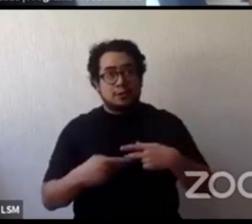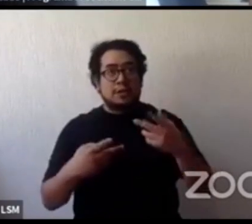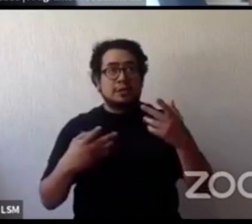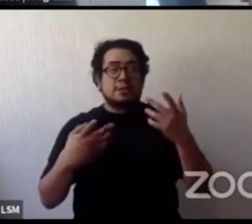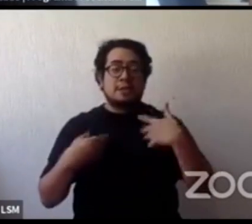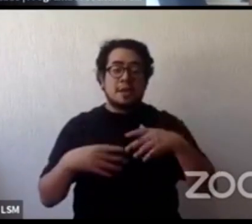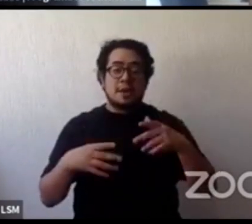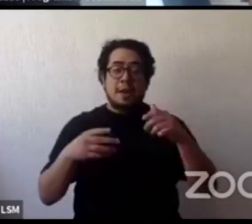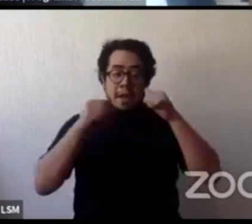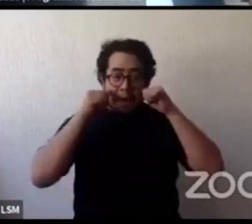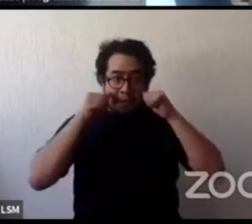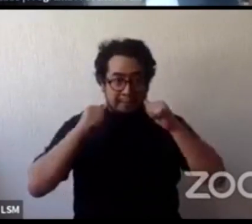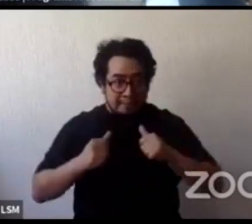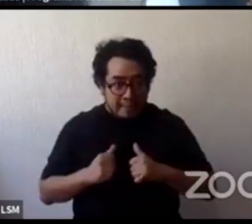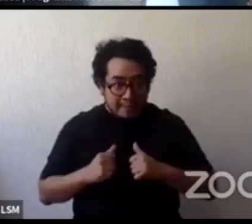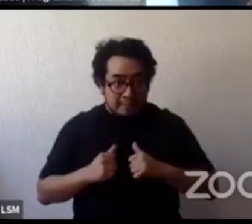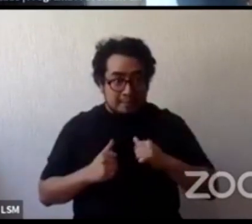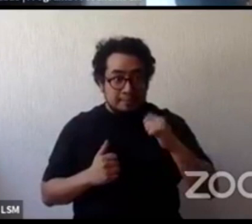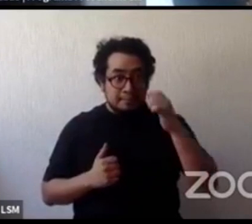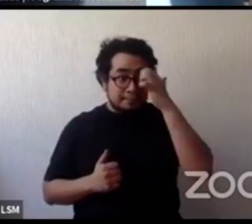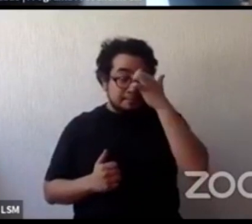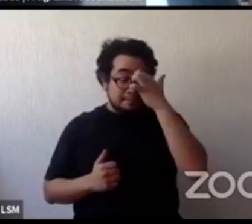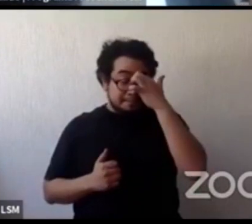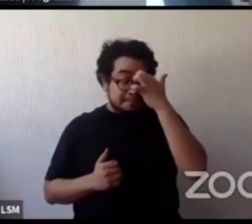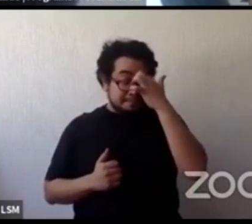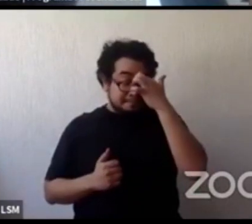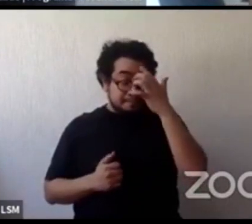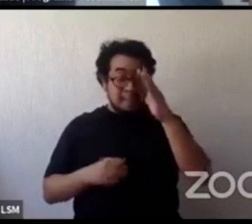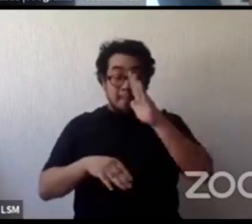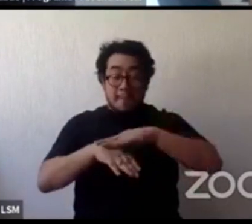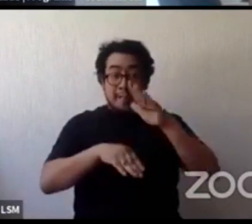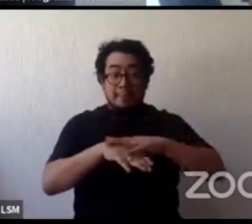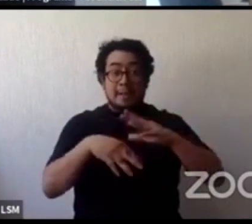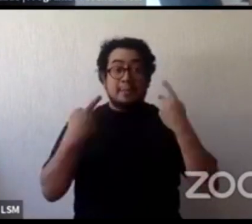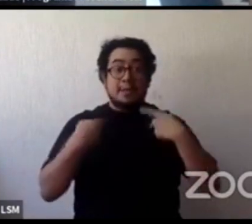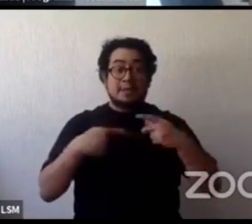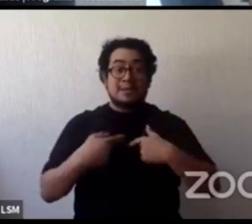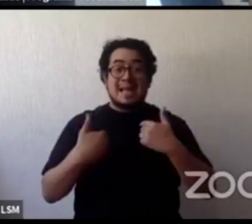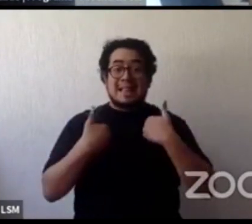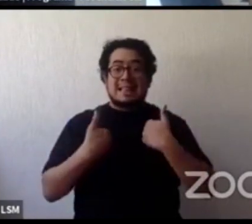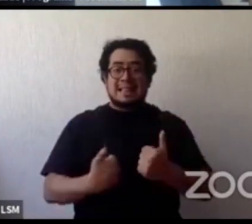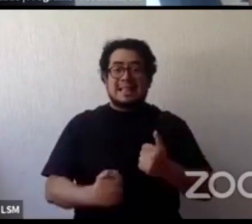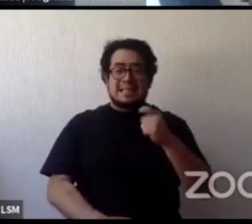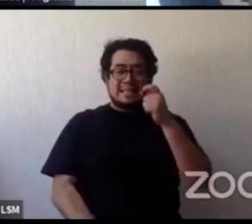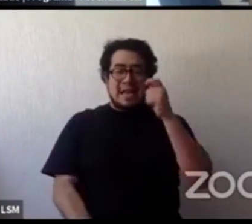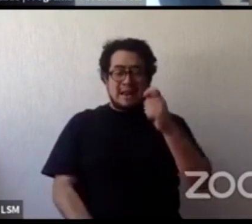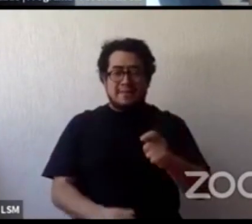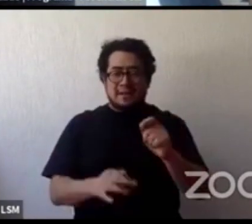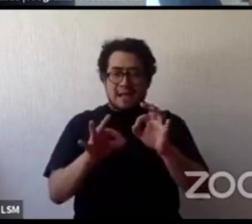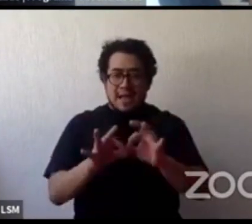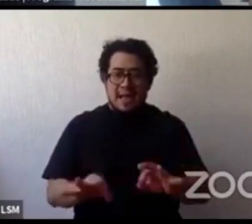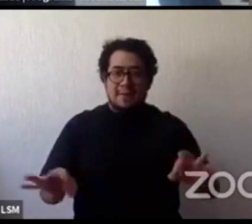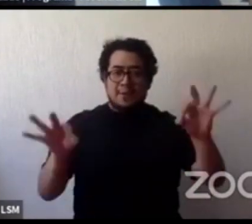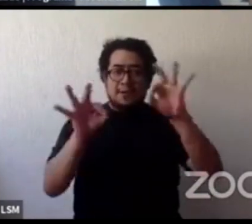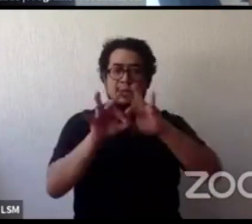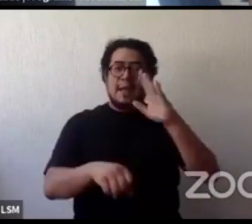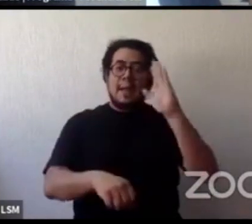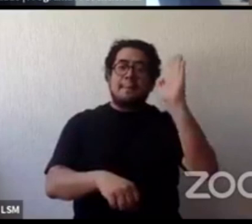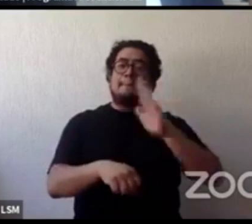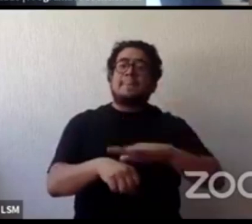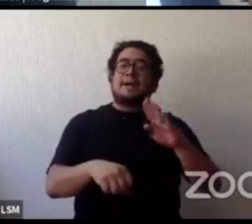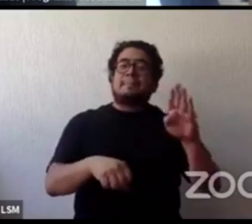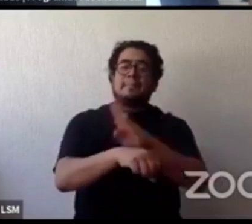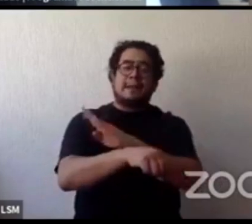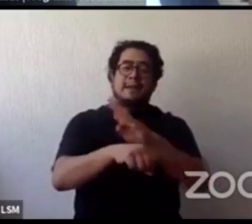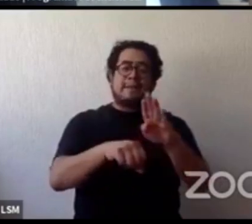de verdad que mientras más personas podamos entender la importancia de esto más beneficio va a ser para nuestras niñas y niños y para